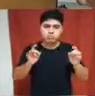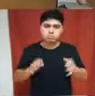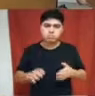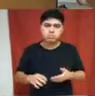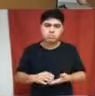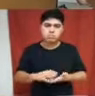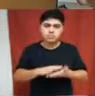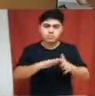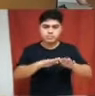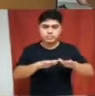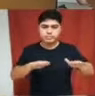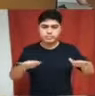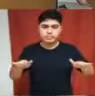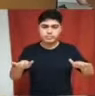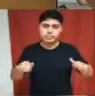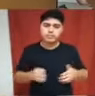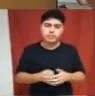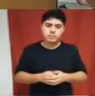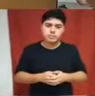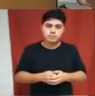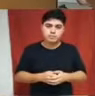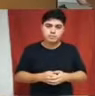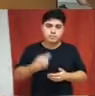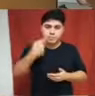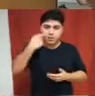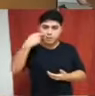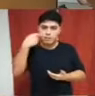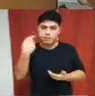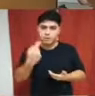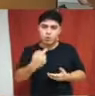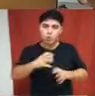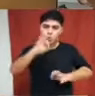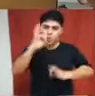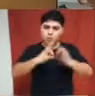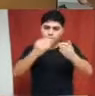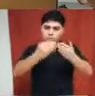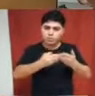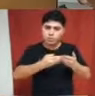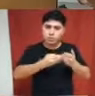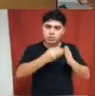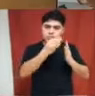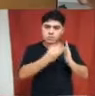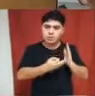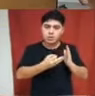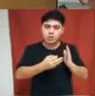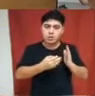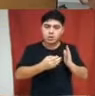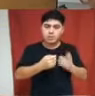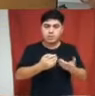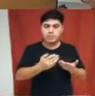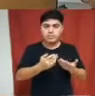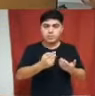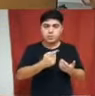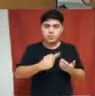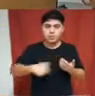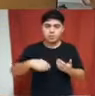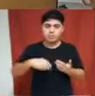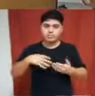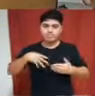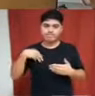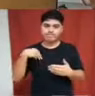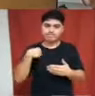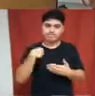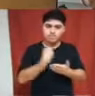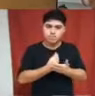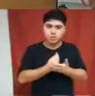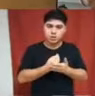Y sin ver un proyecto ejecutivo que como representantes de la ciudad nos informe